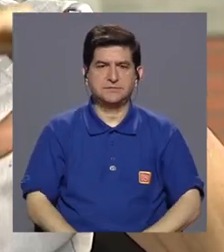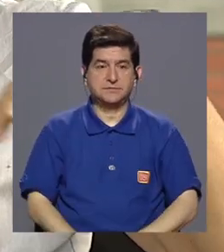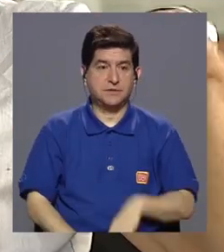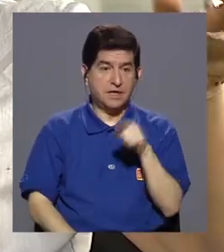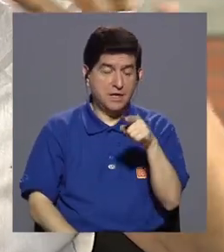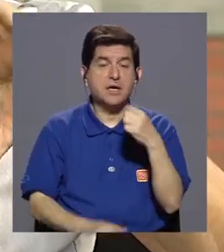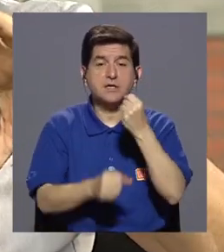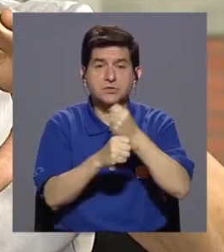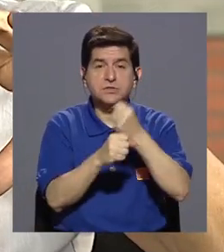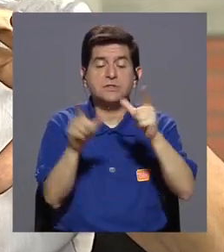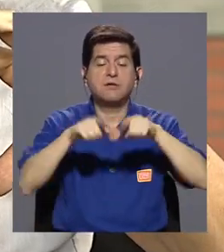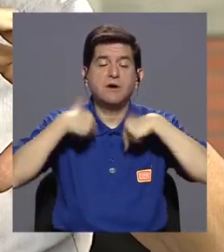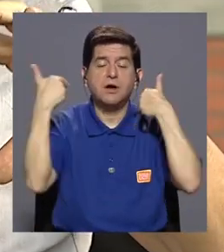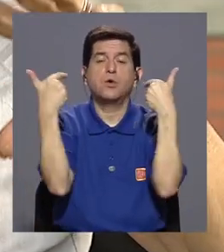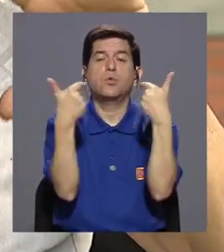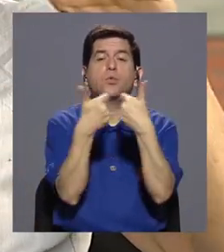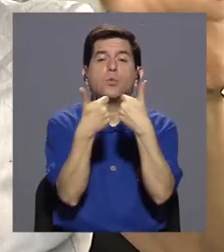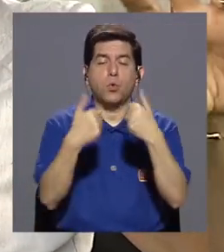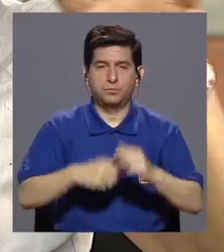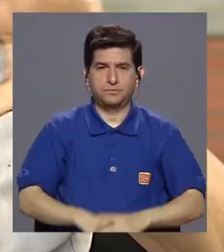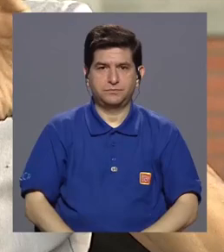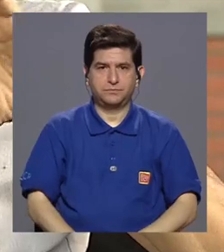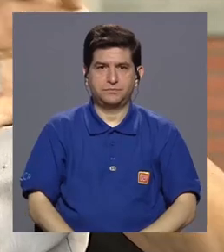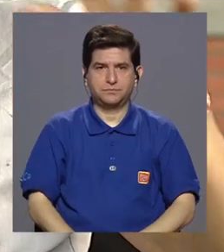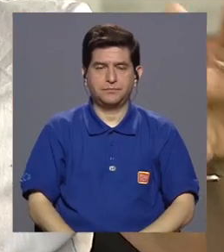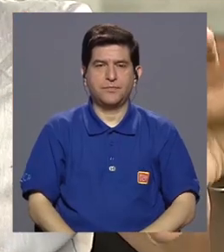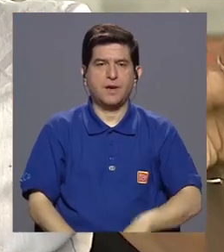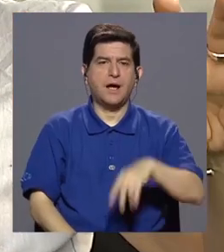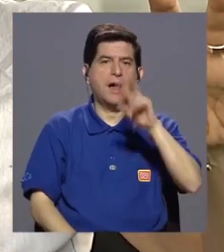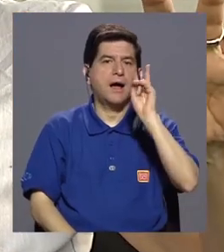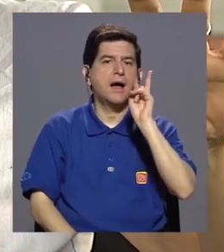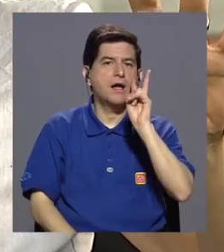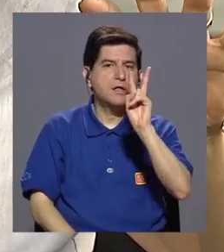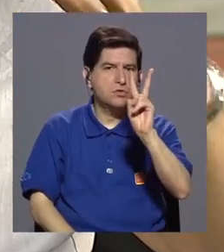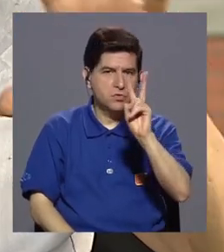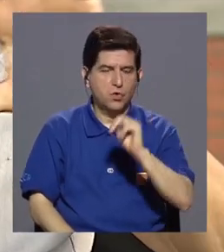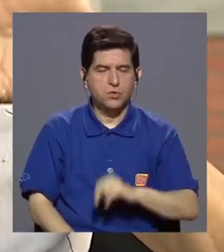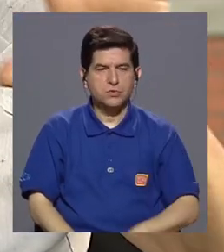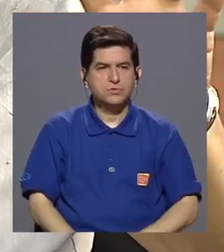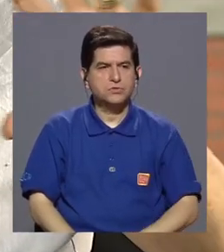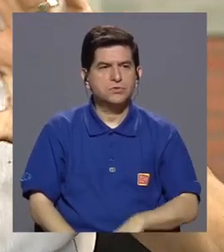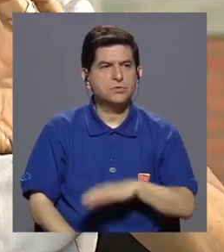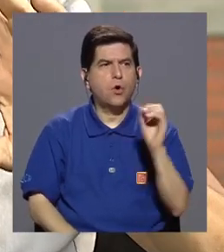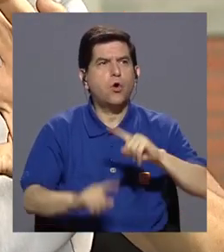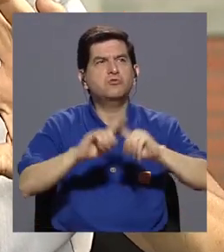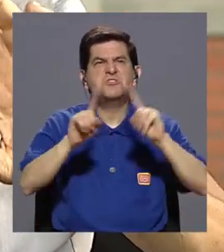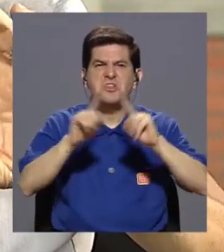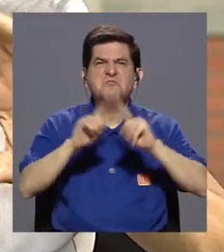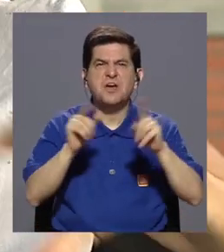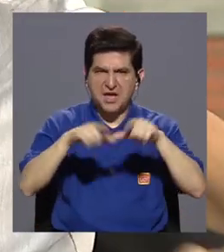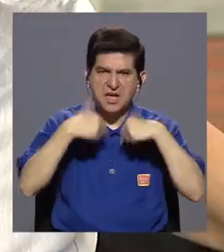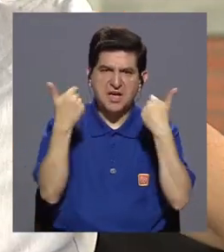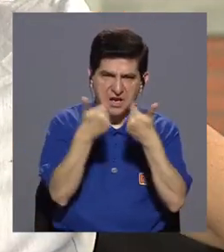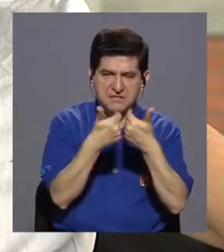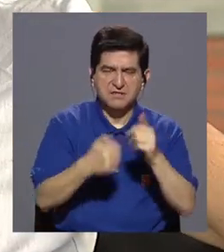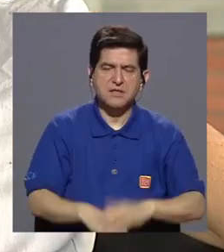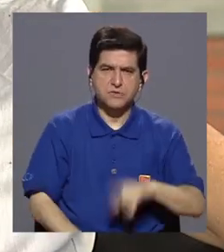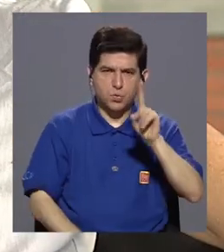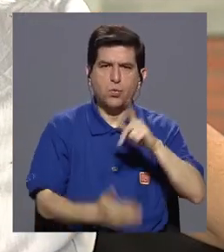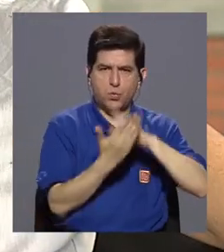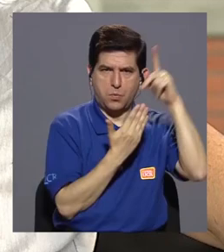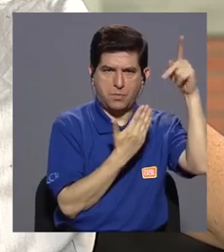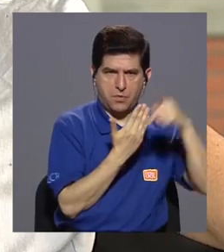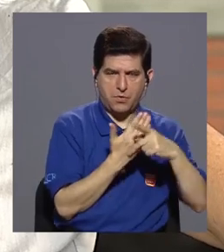eso se hace en grupos. Entonces, te cuento, hay dos, o varios grupos. Uno es un